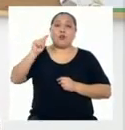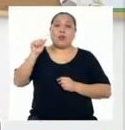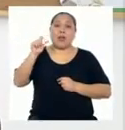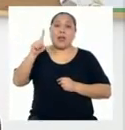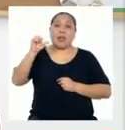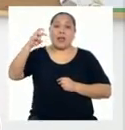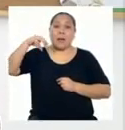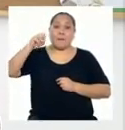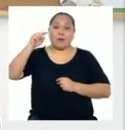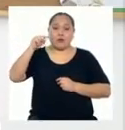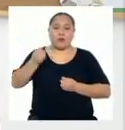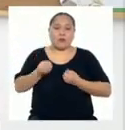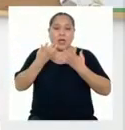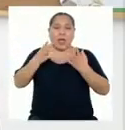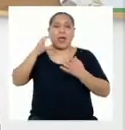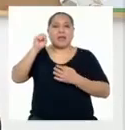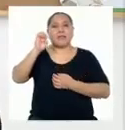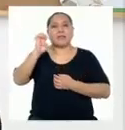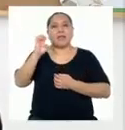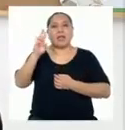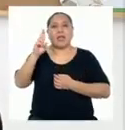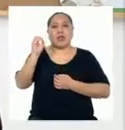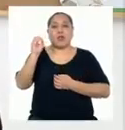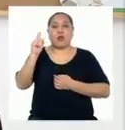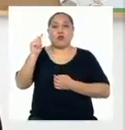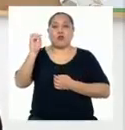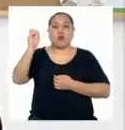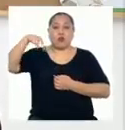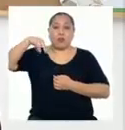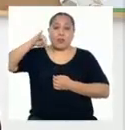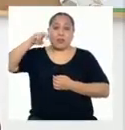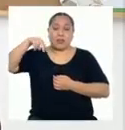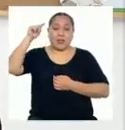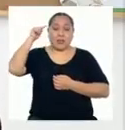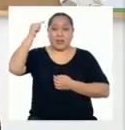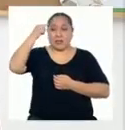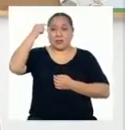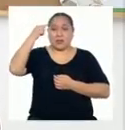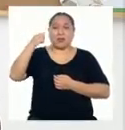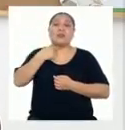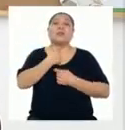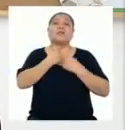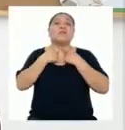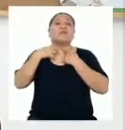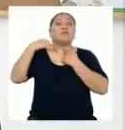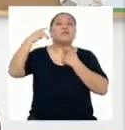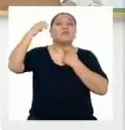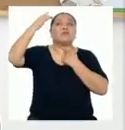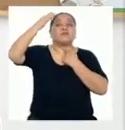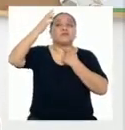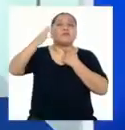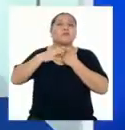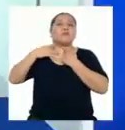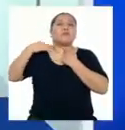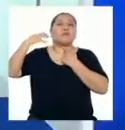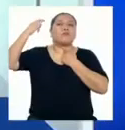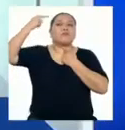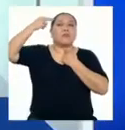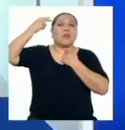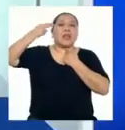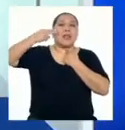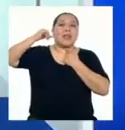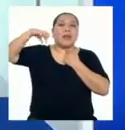de neurotransmisor serotonina. Y resulta que para que eso suceda, las hormonas tiroideas influyen sobre el hipotálamo.